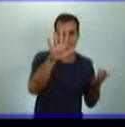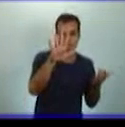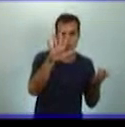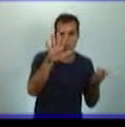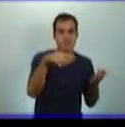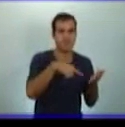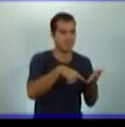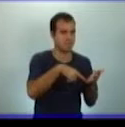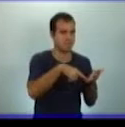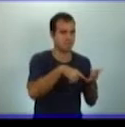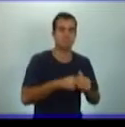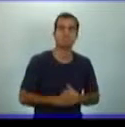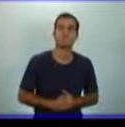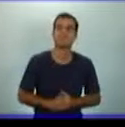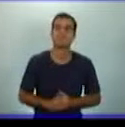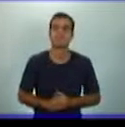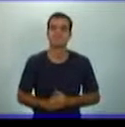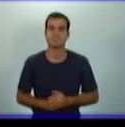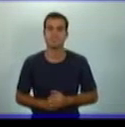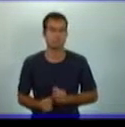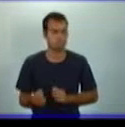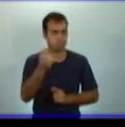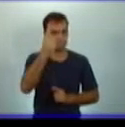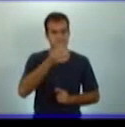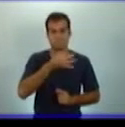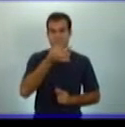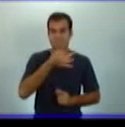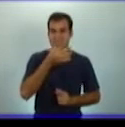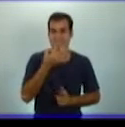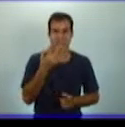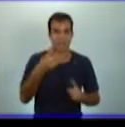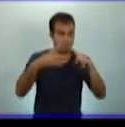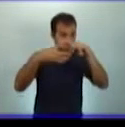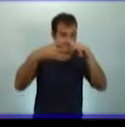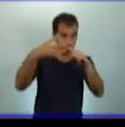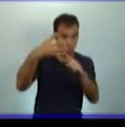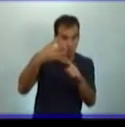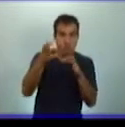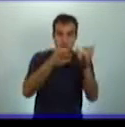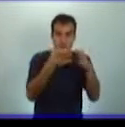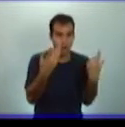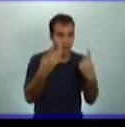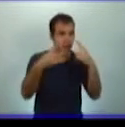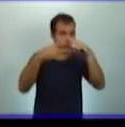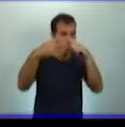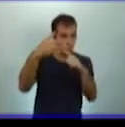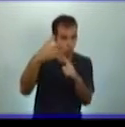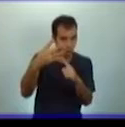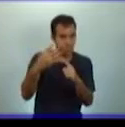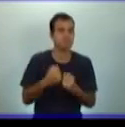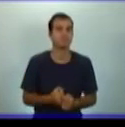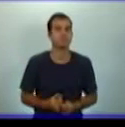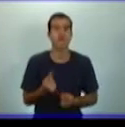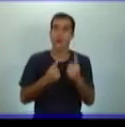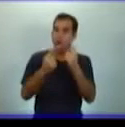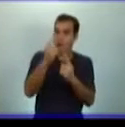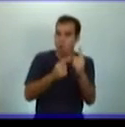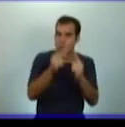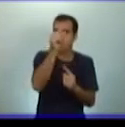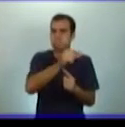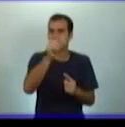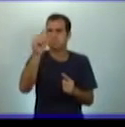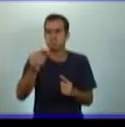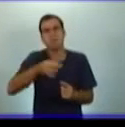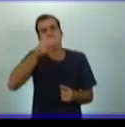Solo te voy a comentar que son cuatro funciones. Hay algunos autores que la dan en tres,